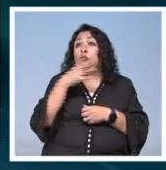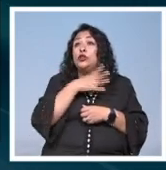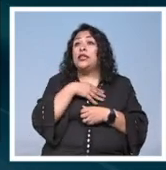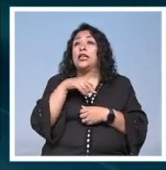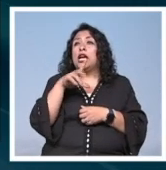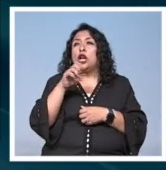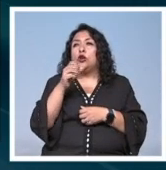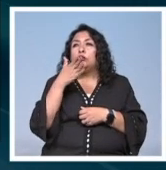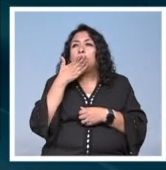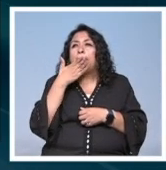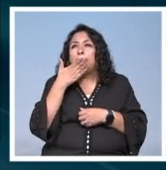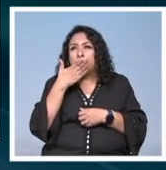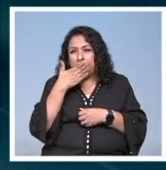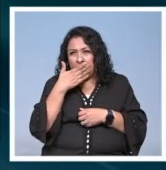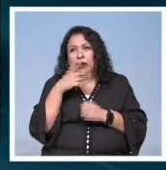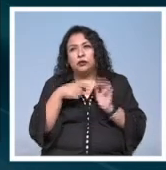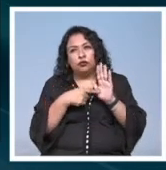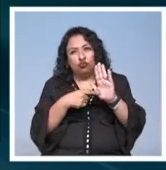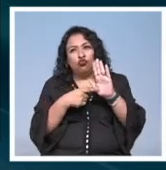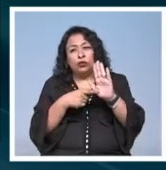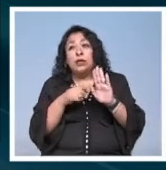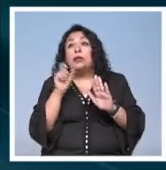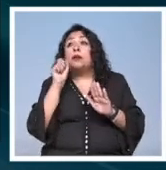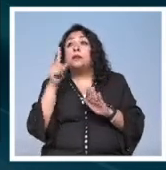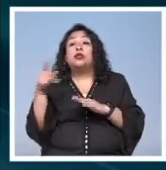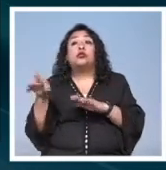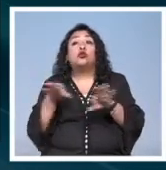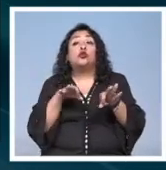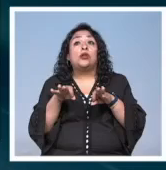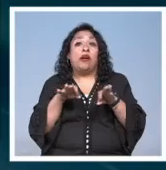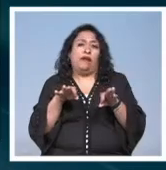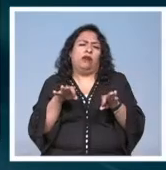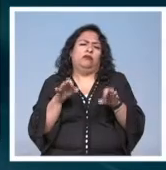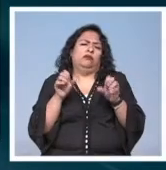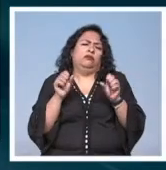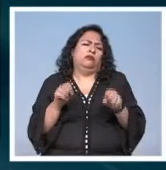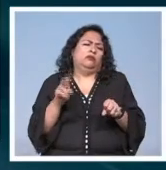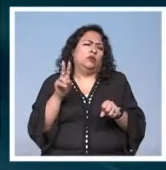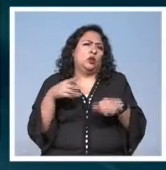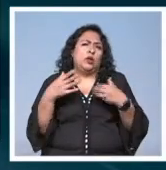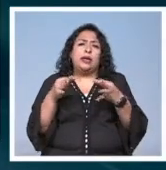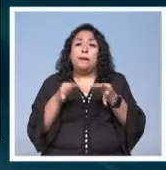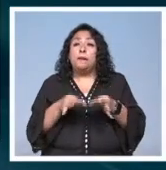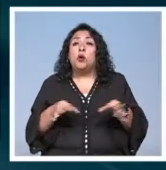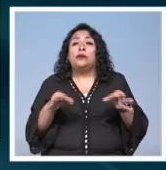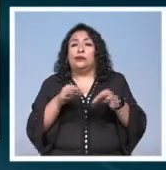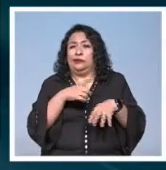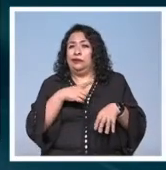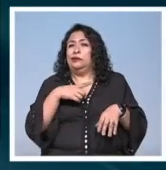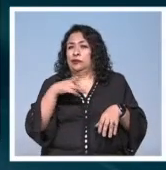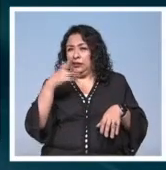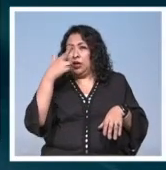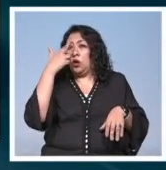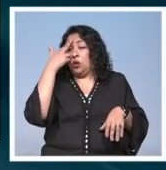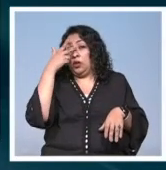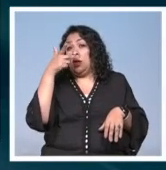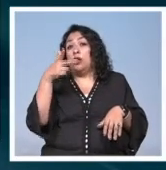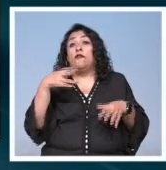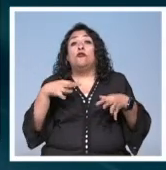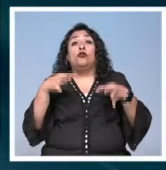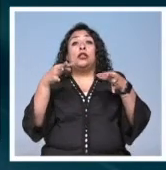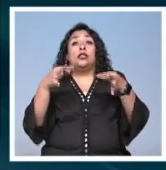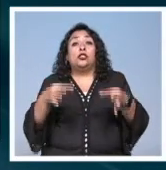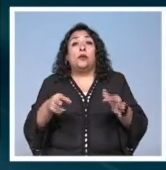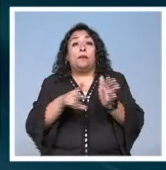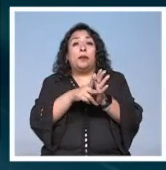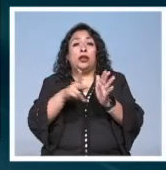apaches aquí y pues vamos a ver su trabajo que sin duda es muy muy importante porque hay que recordar que fue uno de los fundadores de la